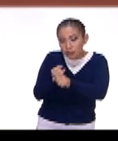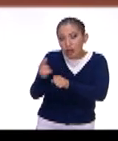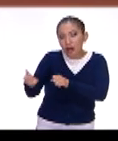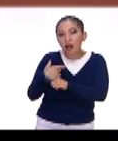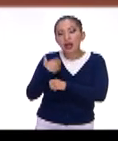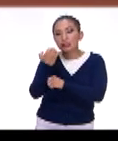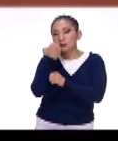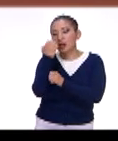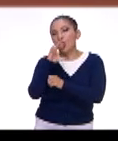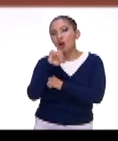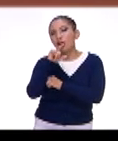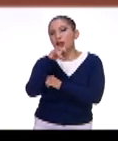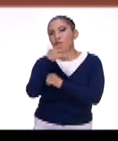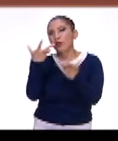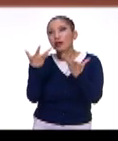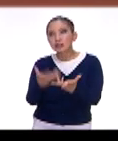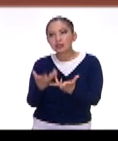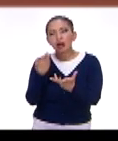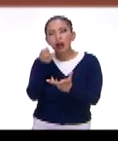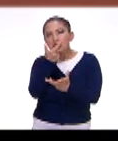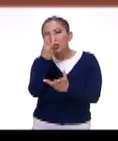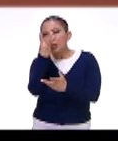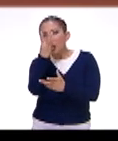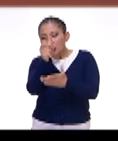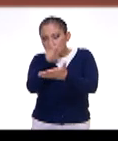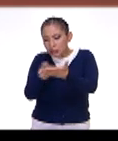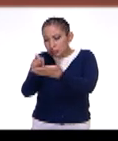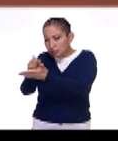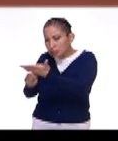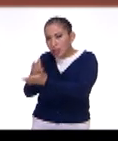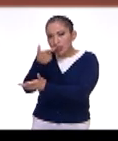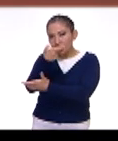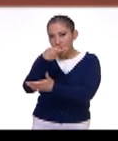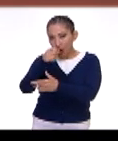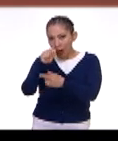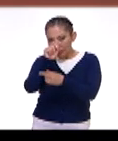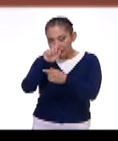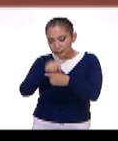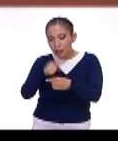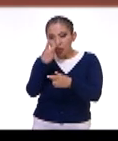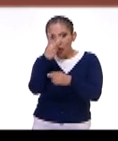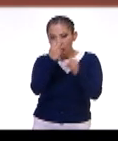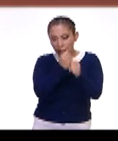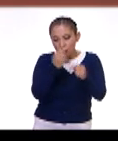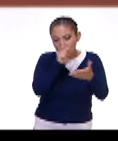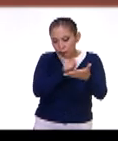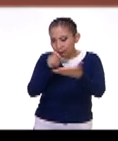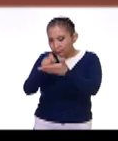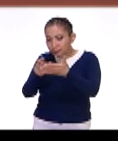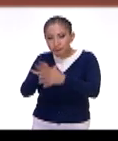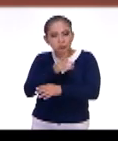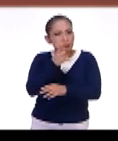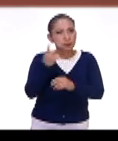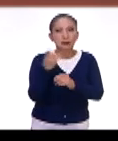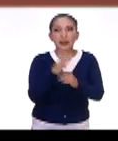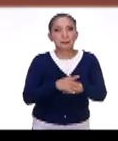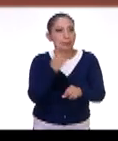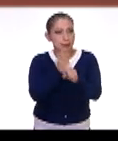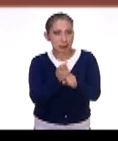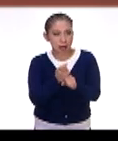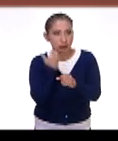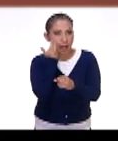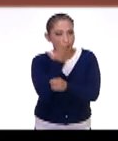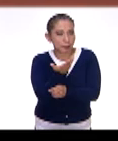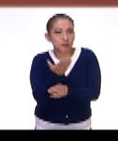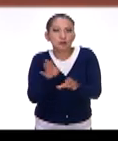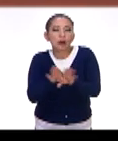colegio desarrolló casi tres guiones que se fueron dando en estos dos años porque primero íbamos